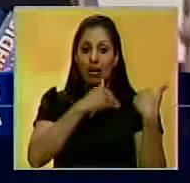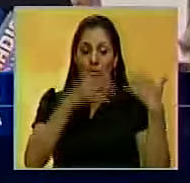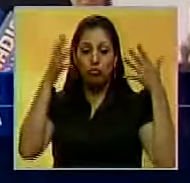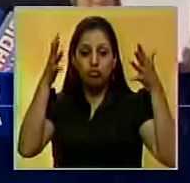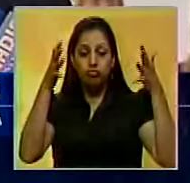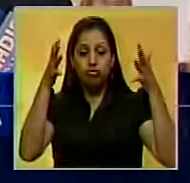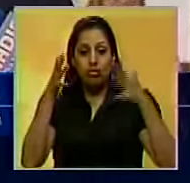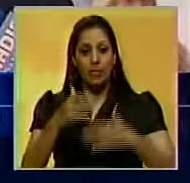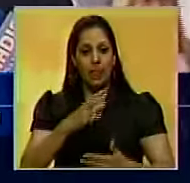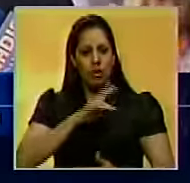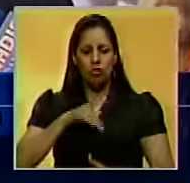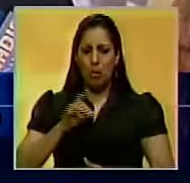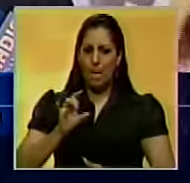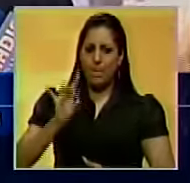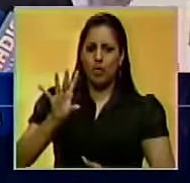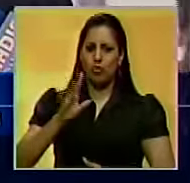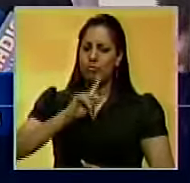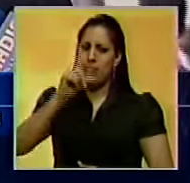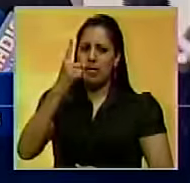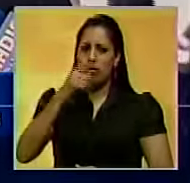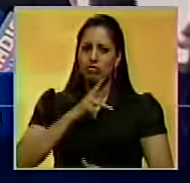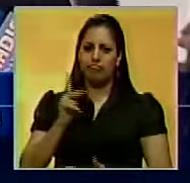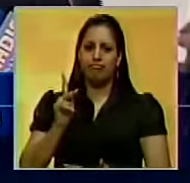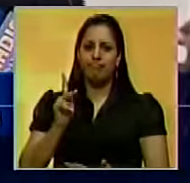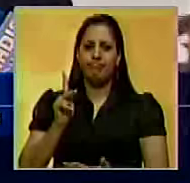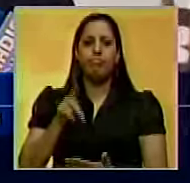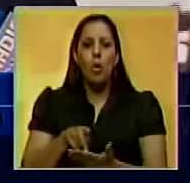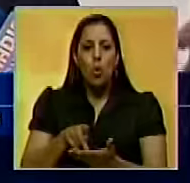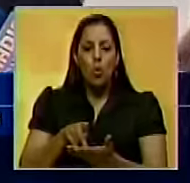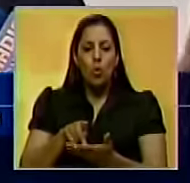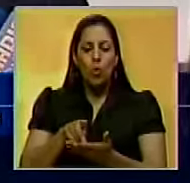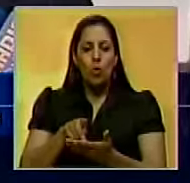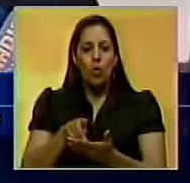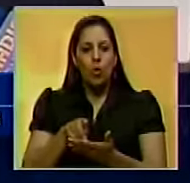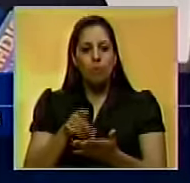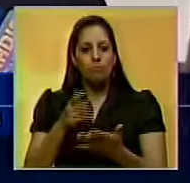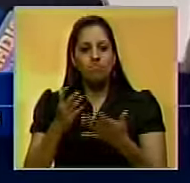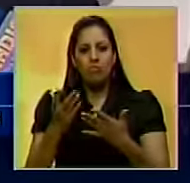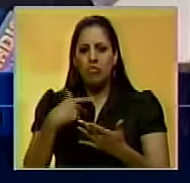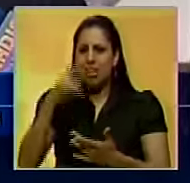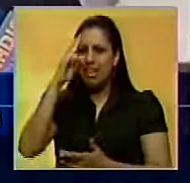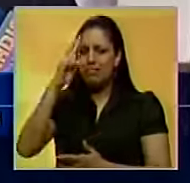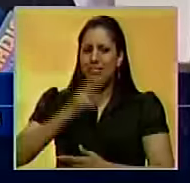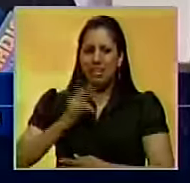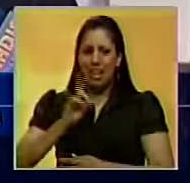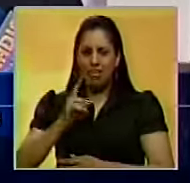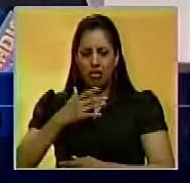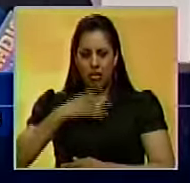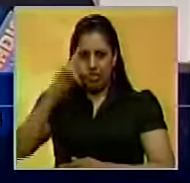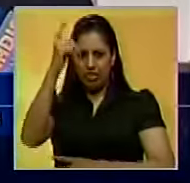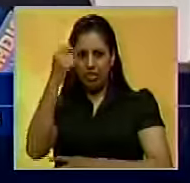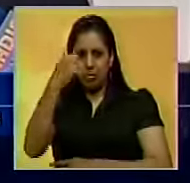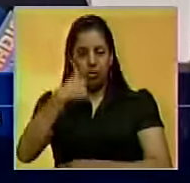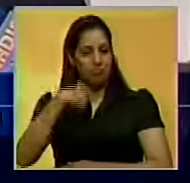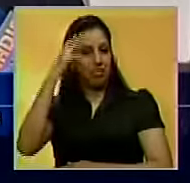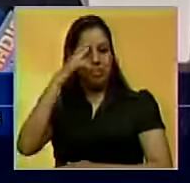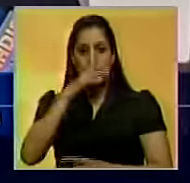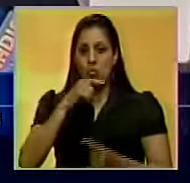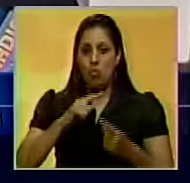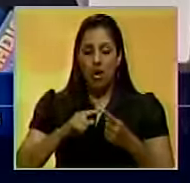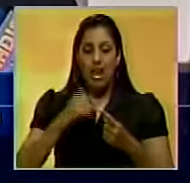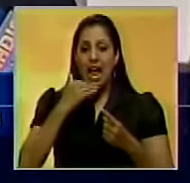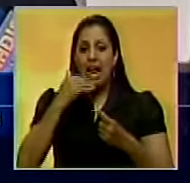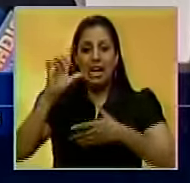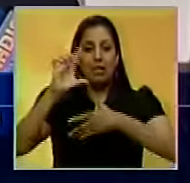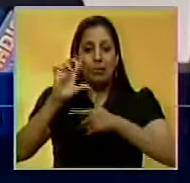Fuimos expulsados, fuimos retenidos apenas llegó el avión. No respetaron la inmunidad parlamentaria que yo tengo, no respetaron la